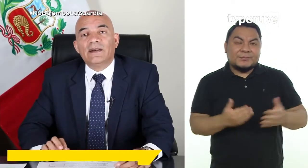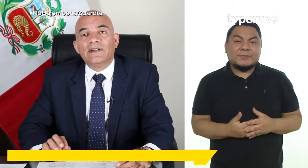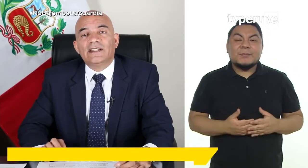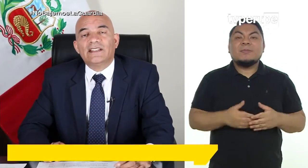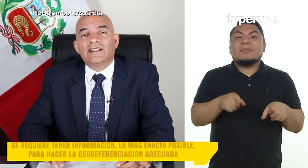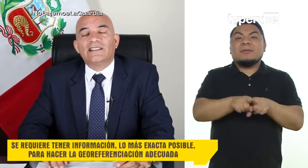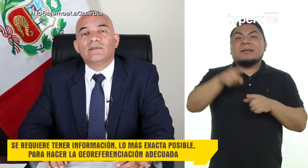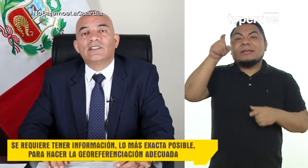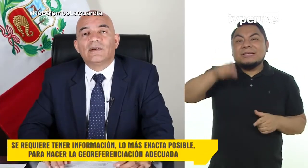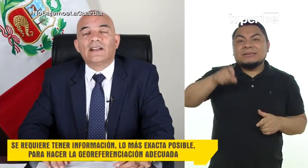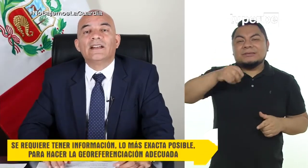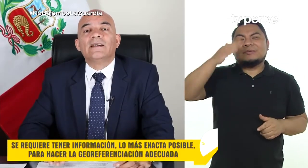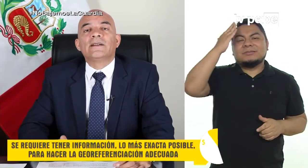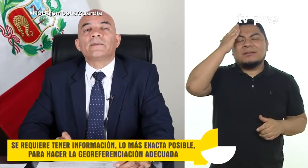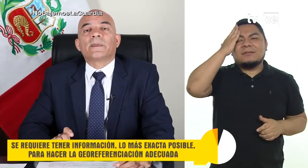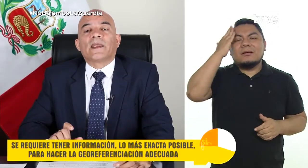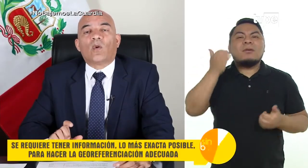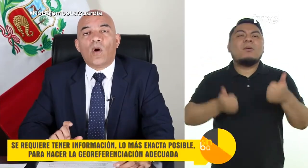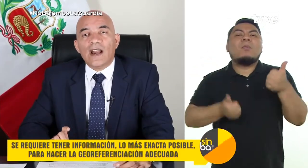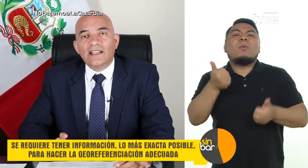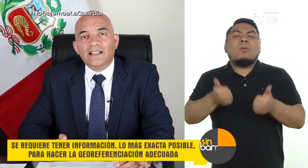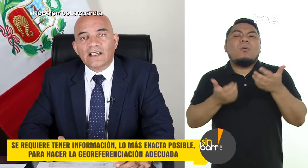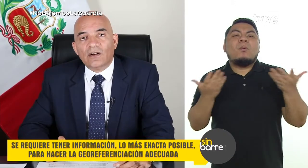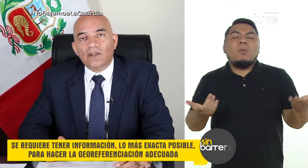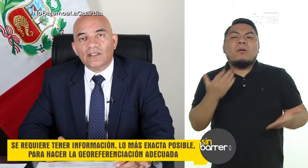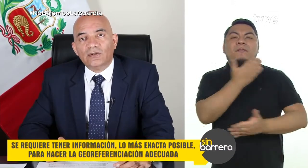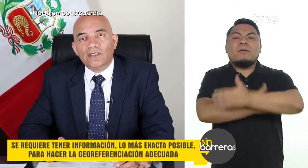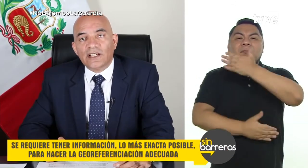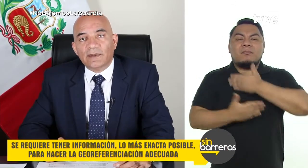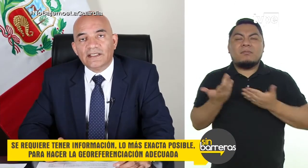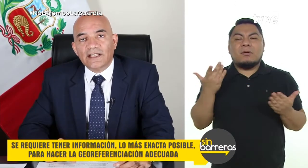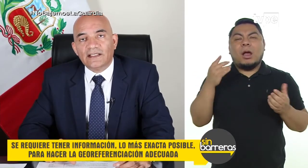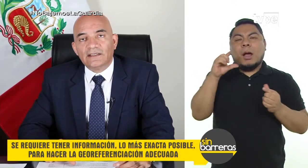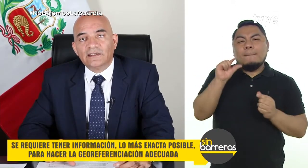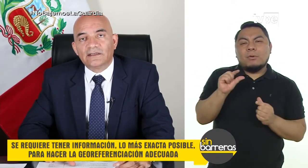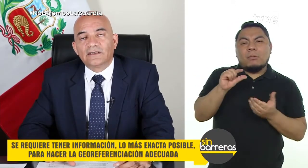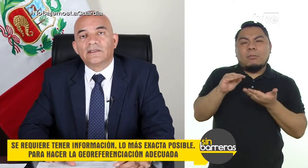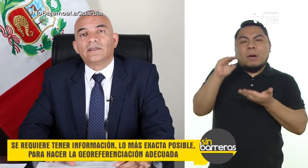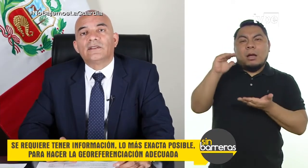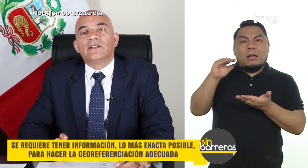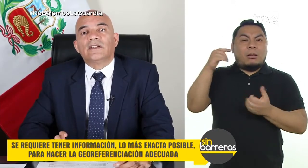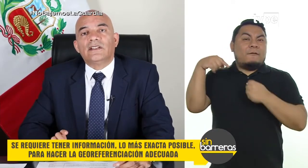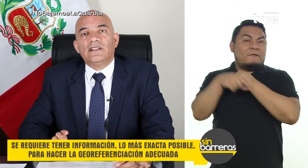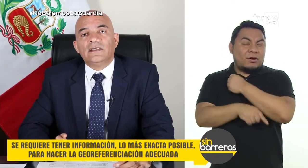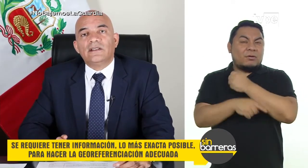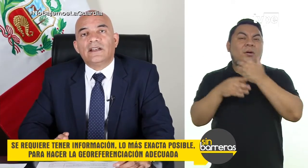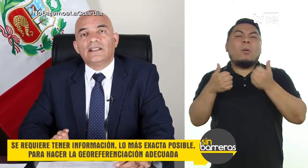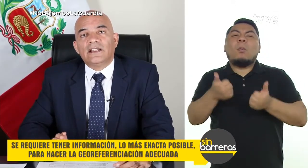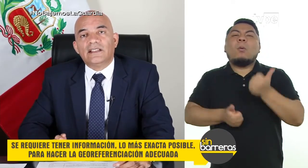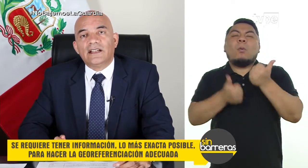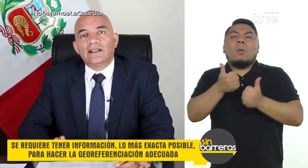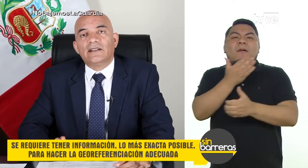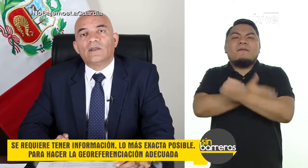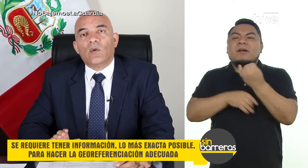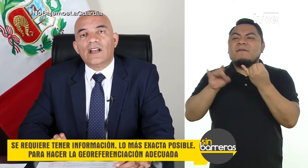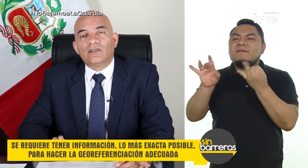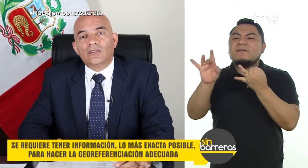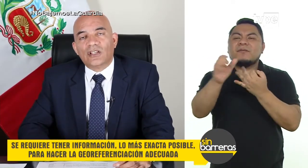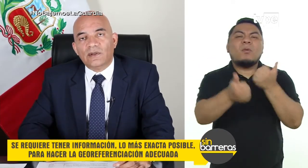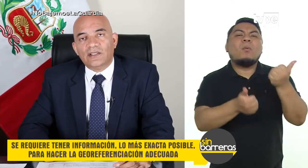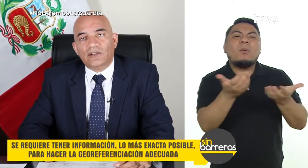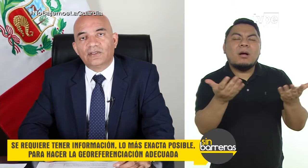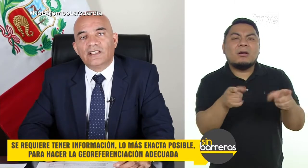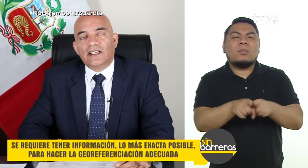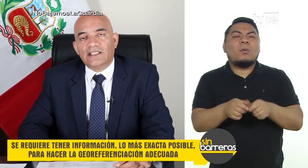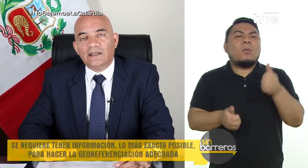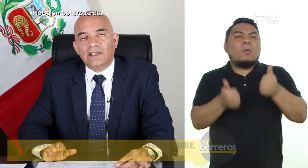principalmente necesitamos saber cuál es el grado de su discapacidad y entender cuáles son